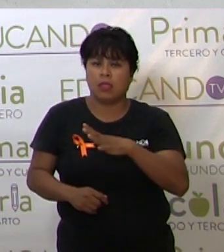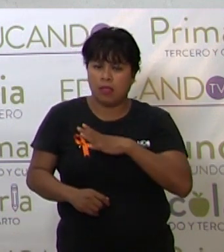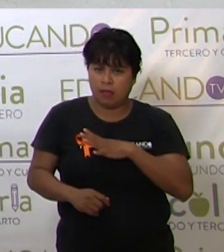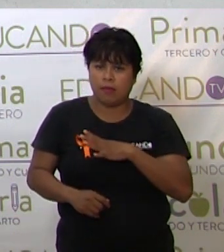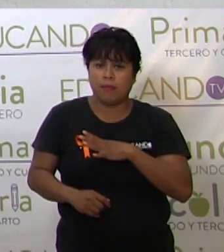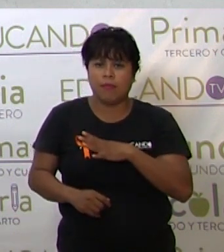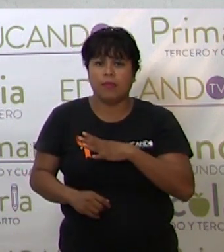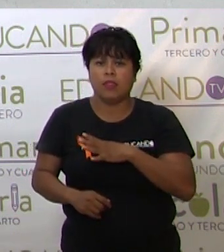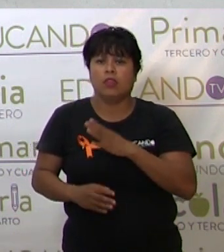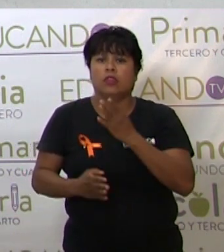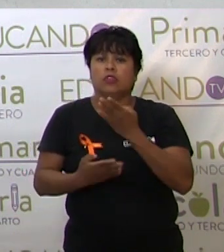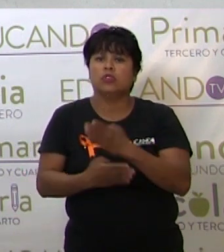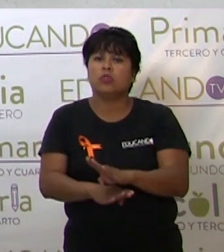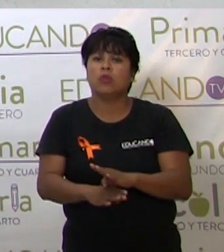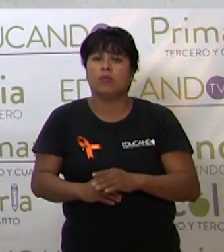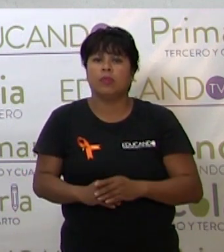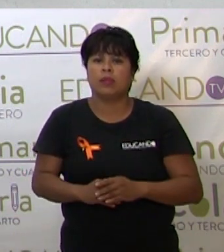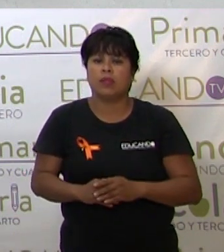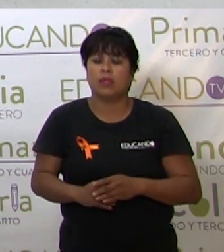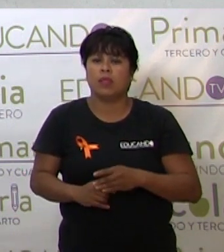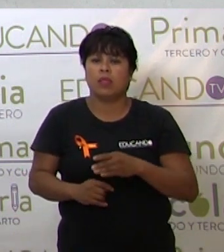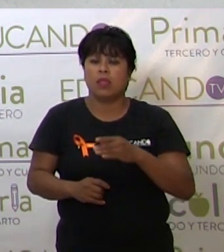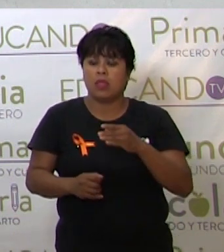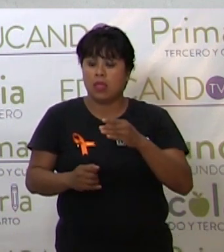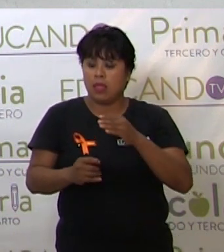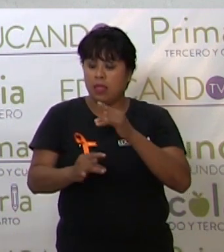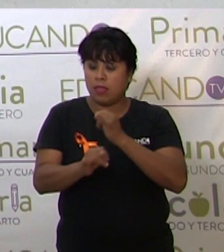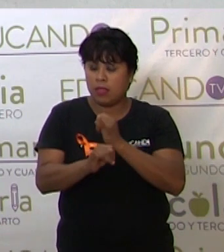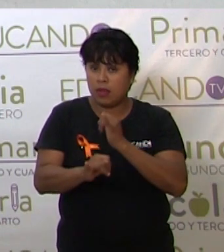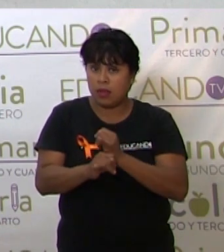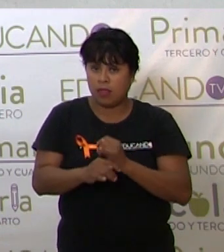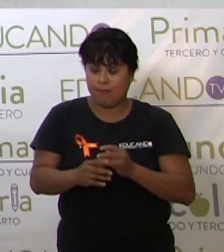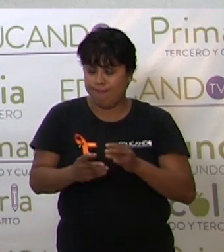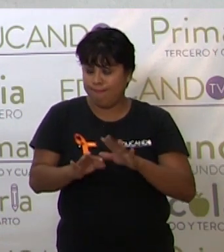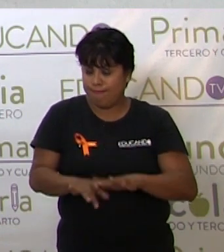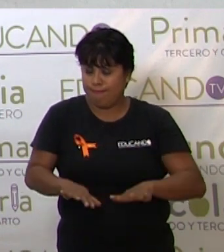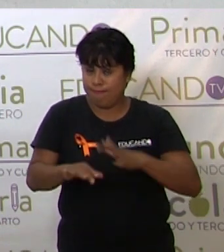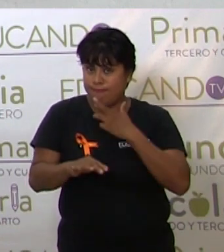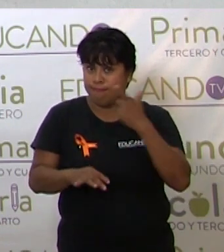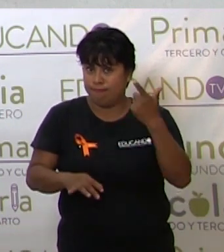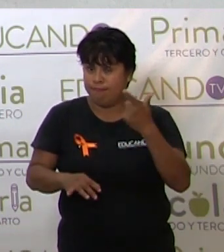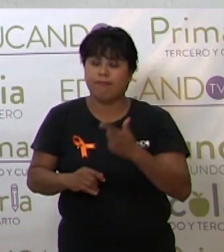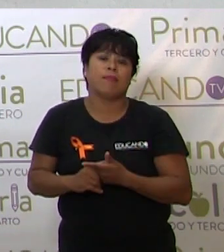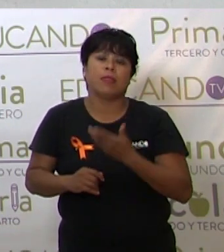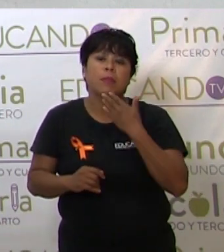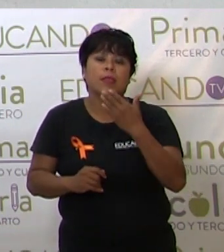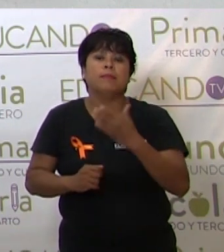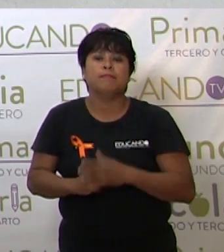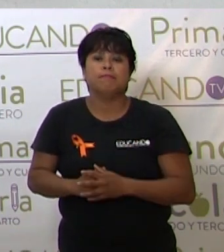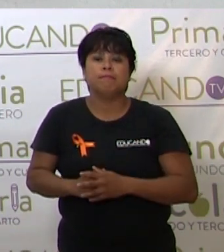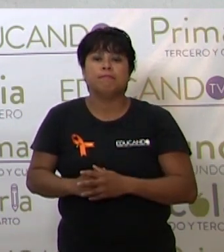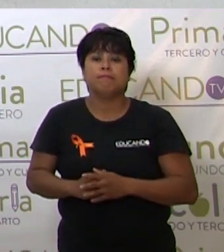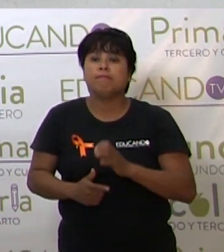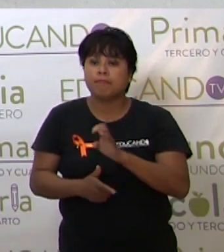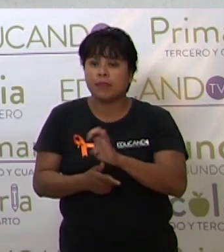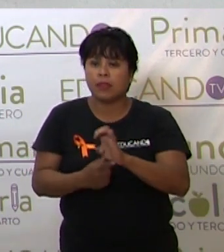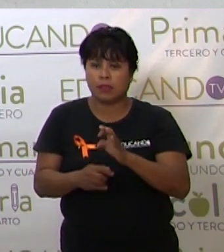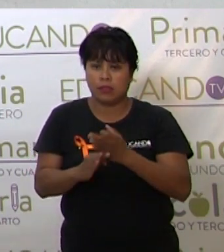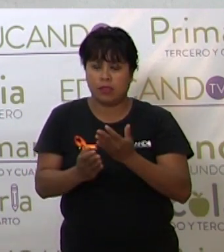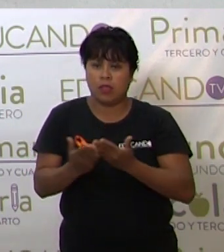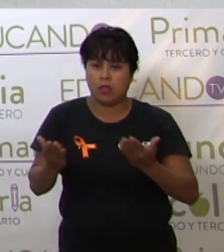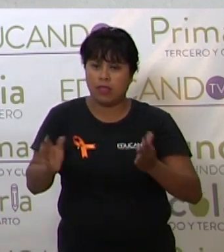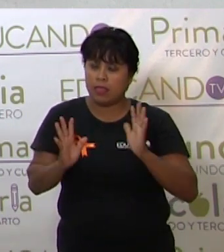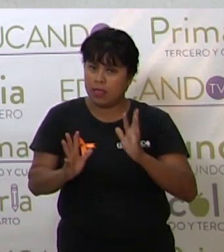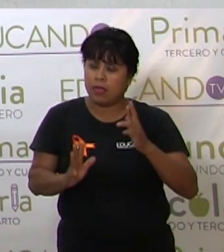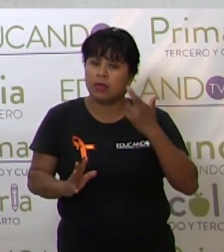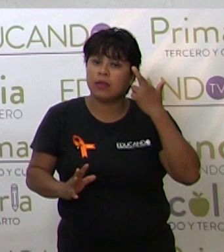hacia los recursos electrónicos y hacia lo digital. Muy bien, pues entonces ahora ya que